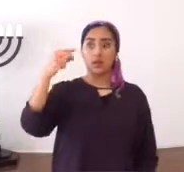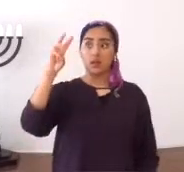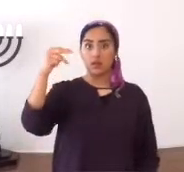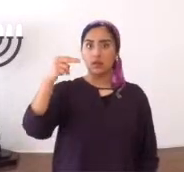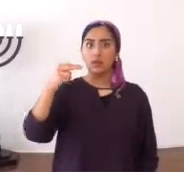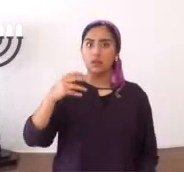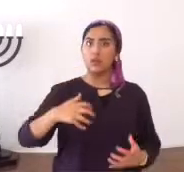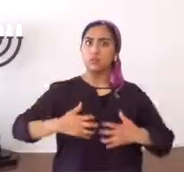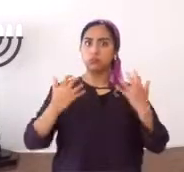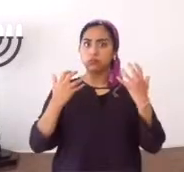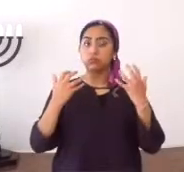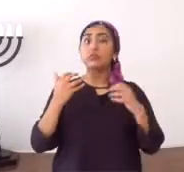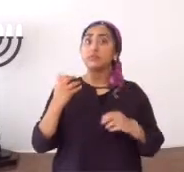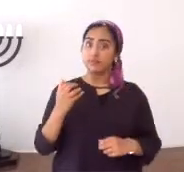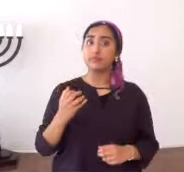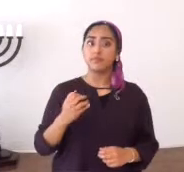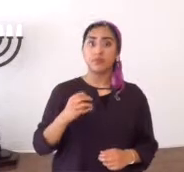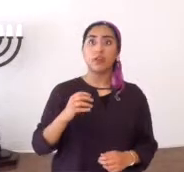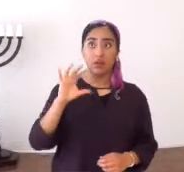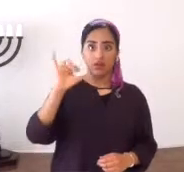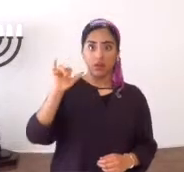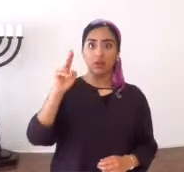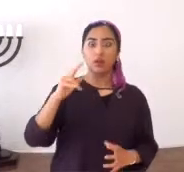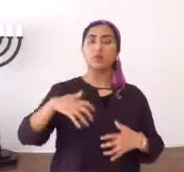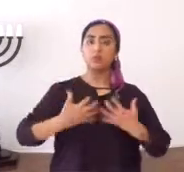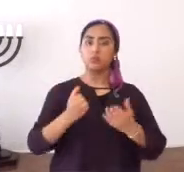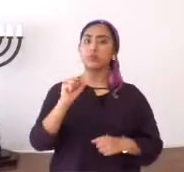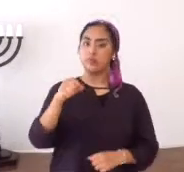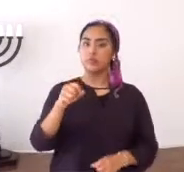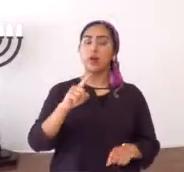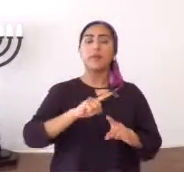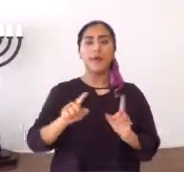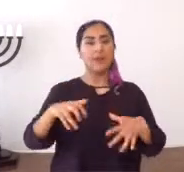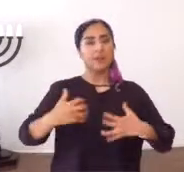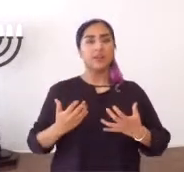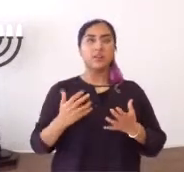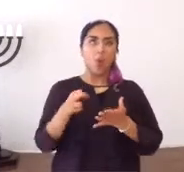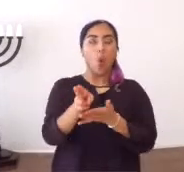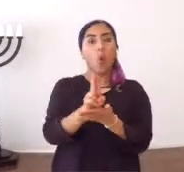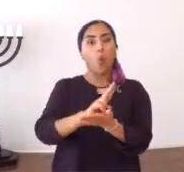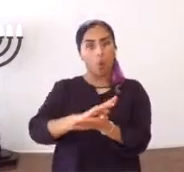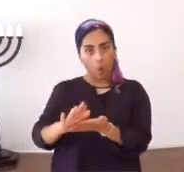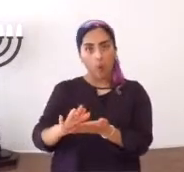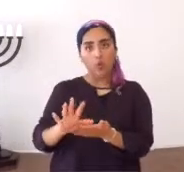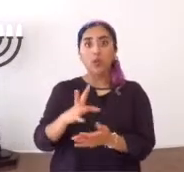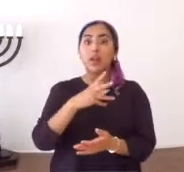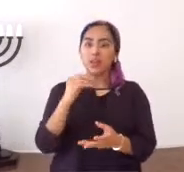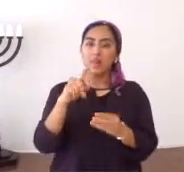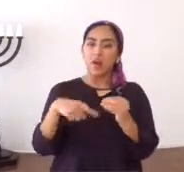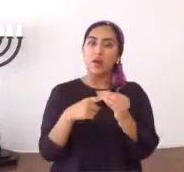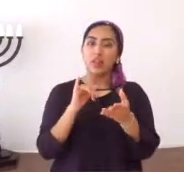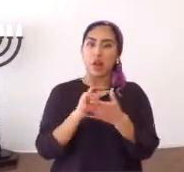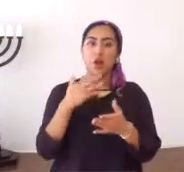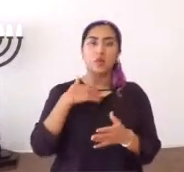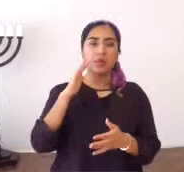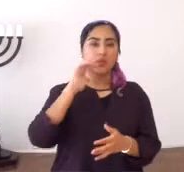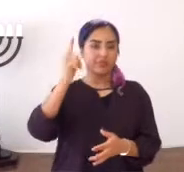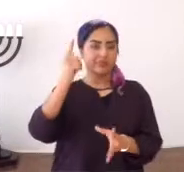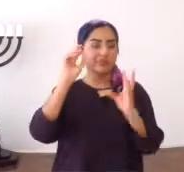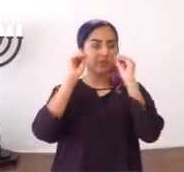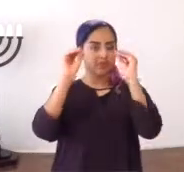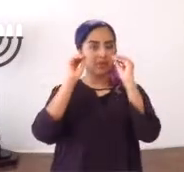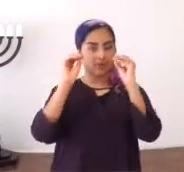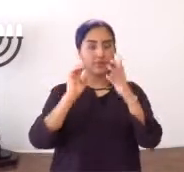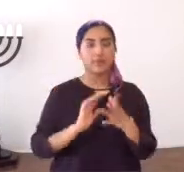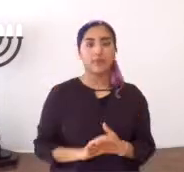y aquí Yahweh, está enojado, Yahweh se enoja, pero es un enojo, K2, y de